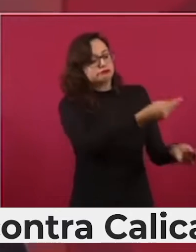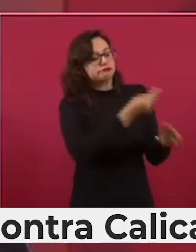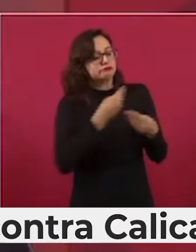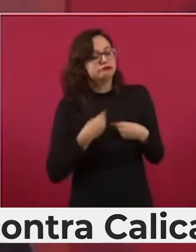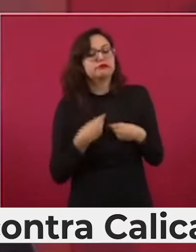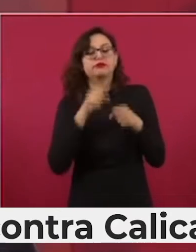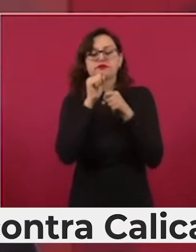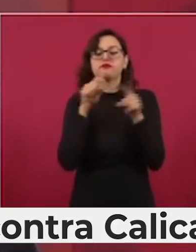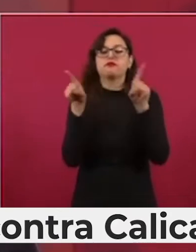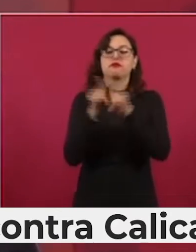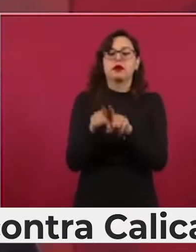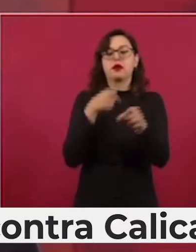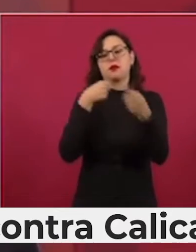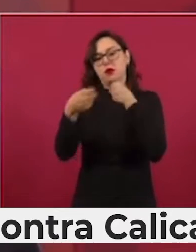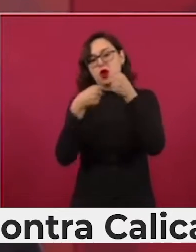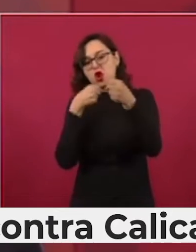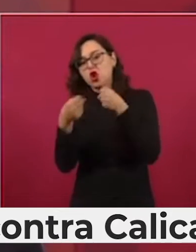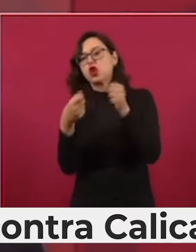medios de comunicación,